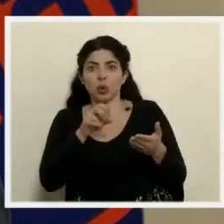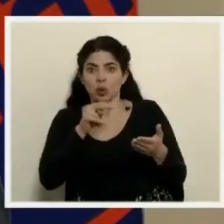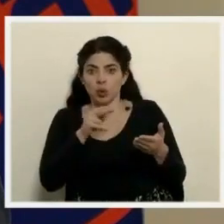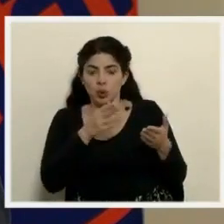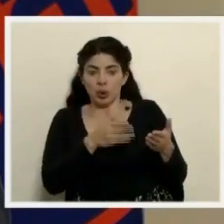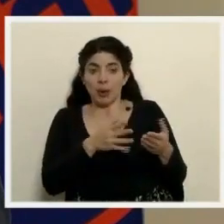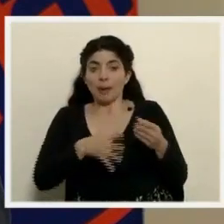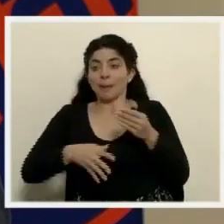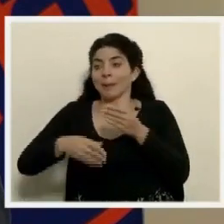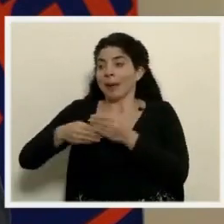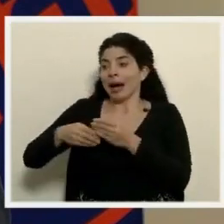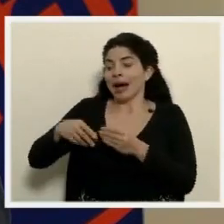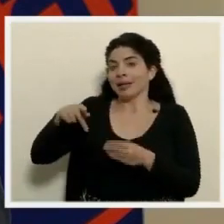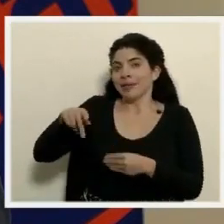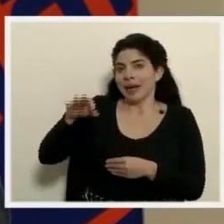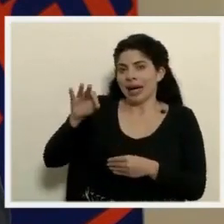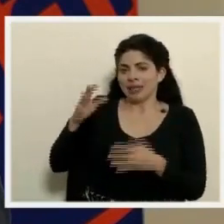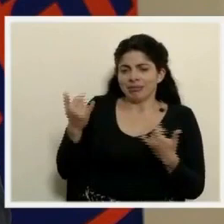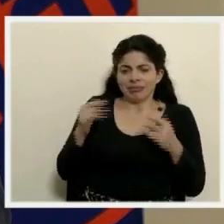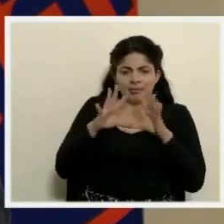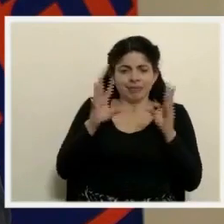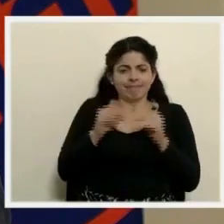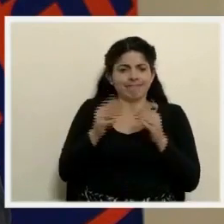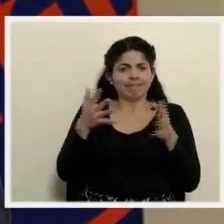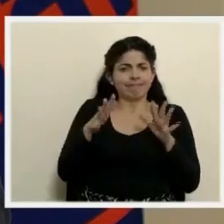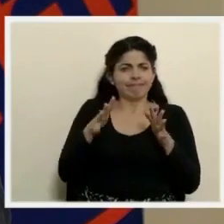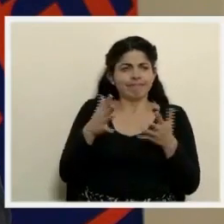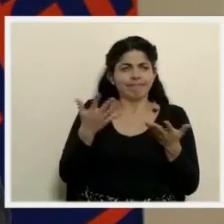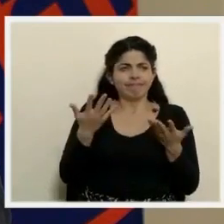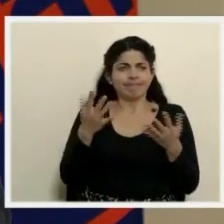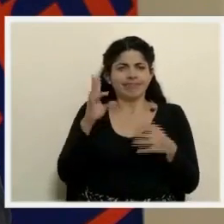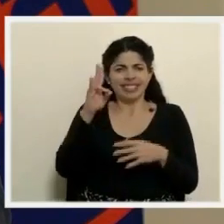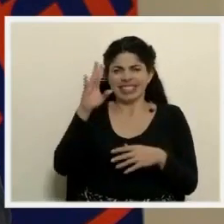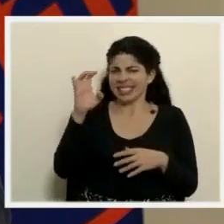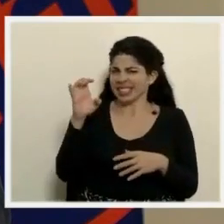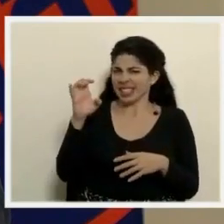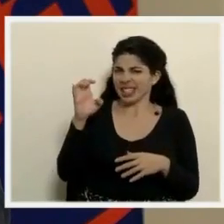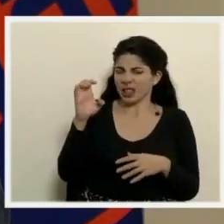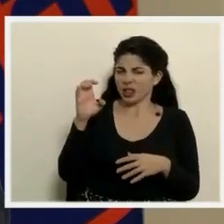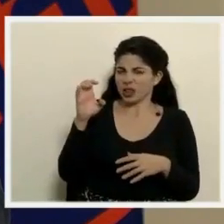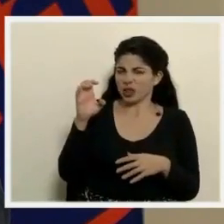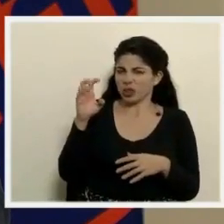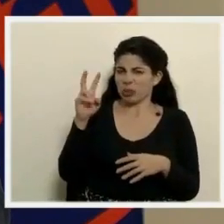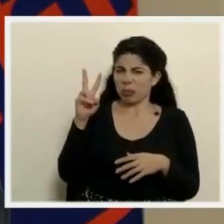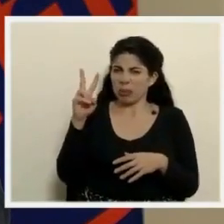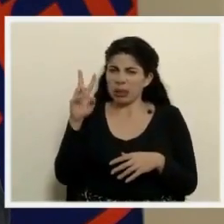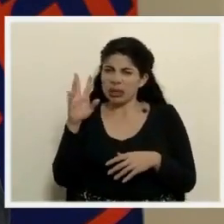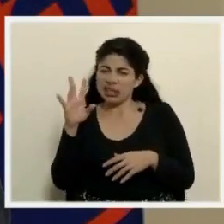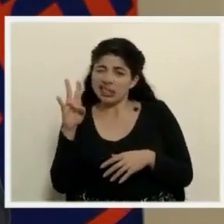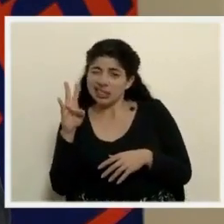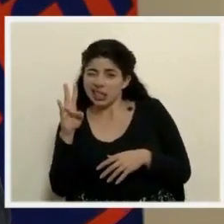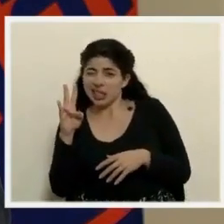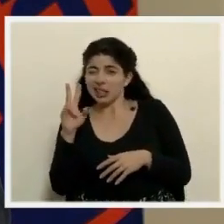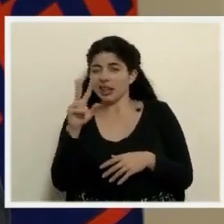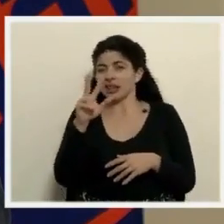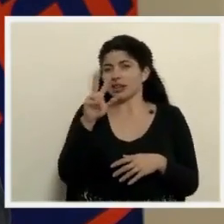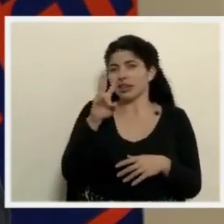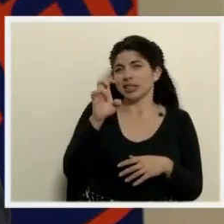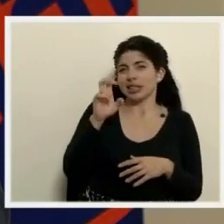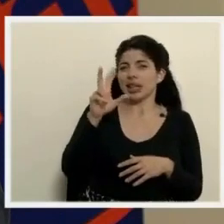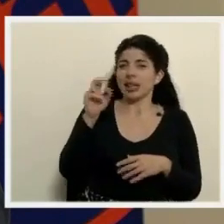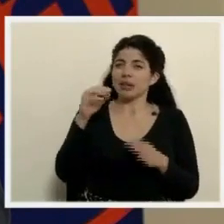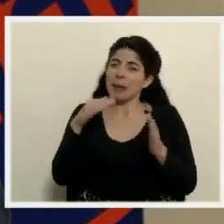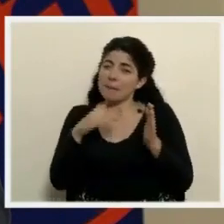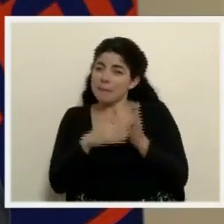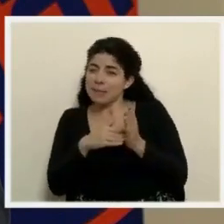Más lo de Pfizer andaríamos más o menos en un promedio de 727, 730 mil